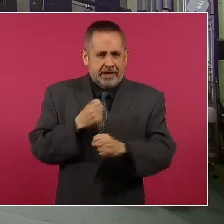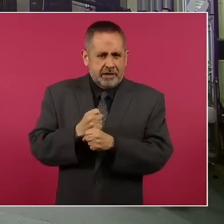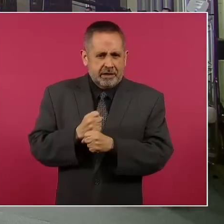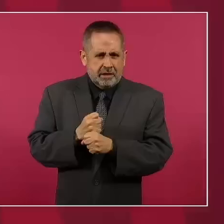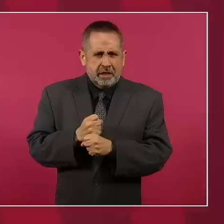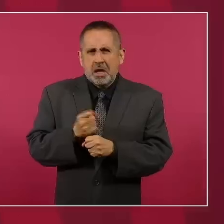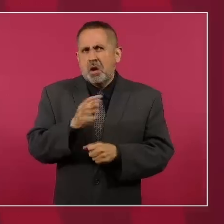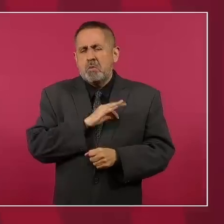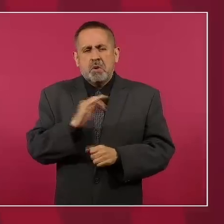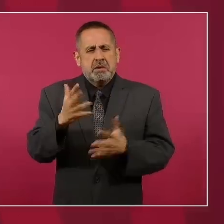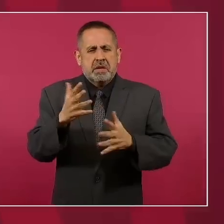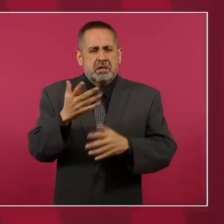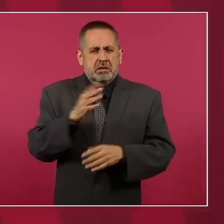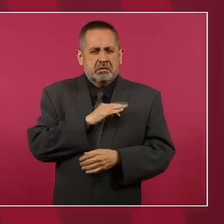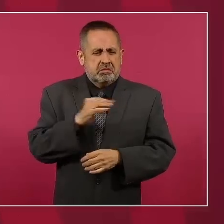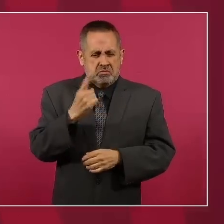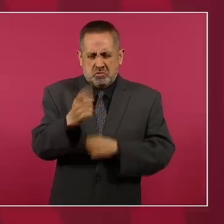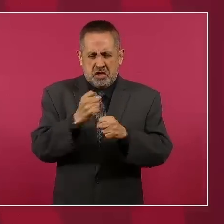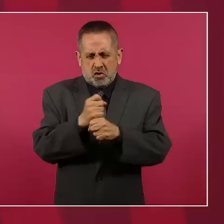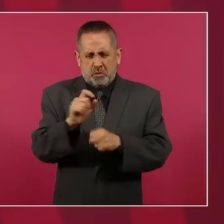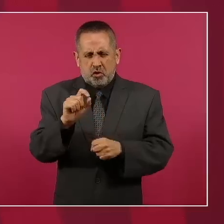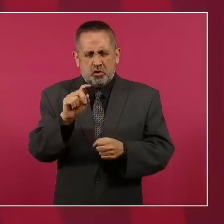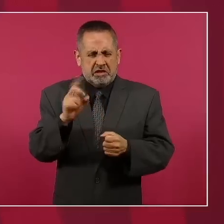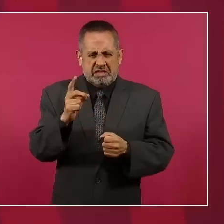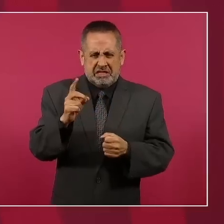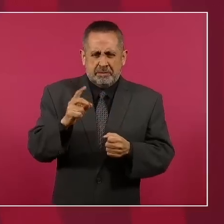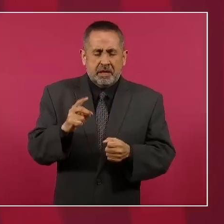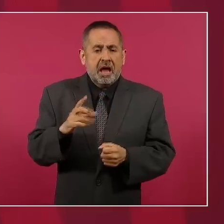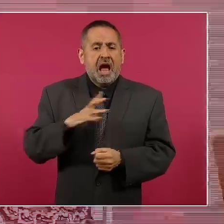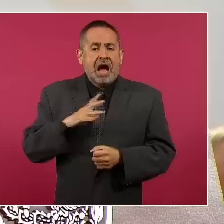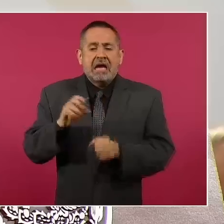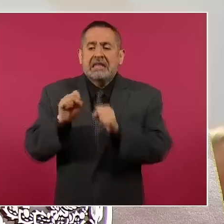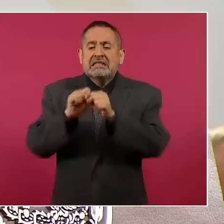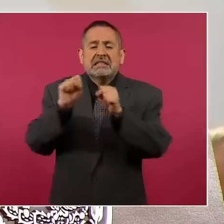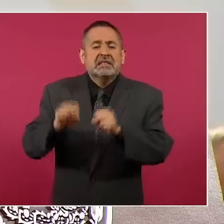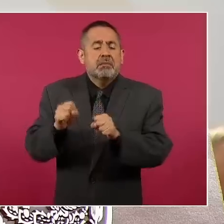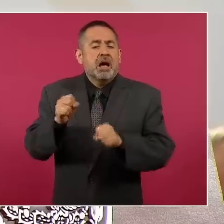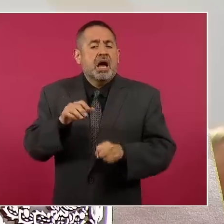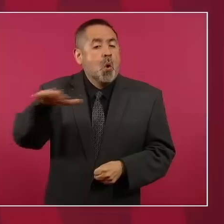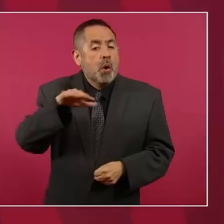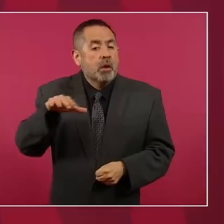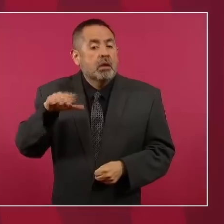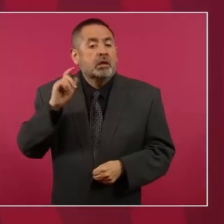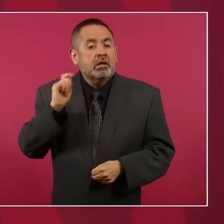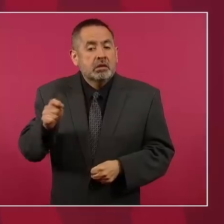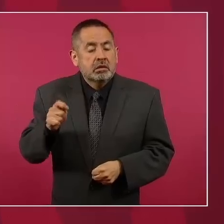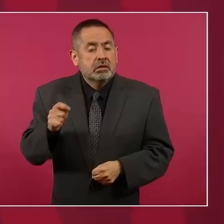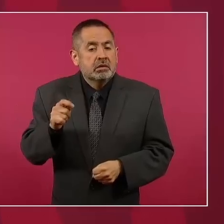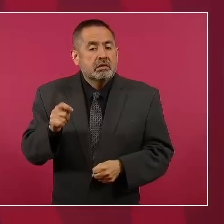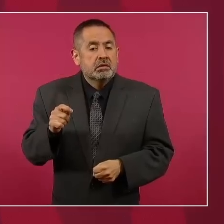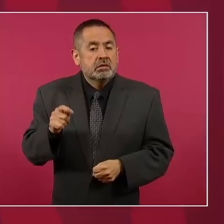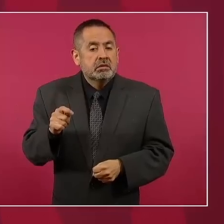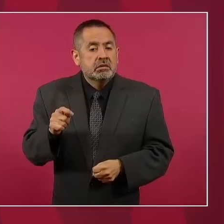a más tardar a finales, ya tenemos un sistema de salud pública como